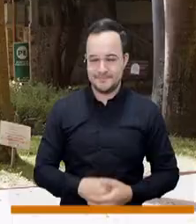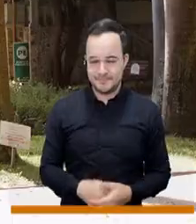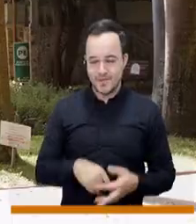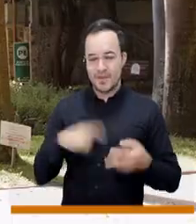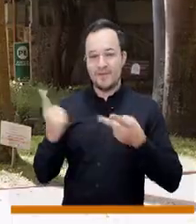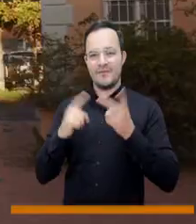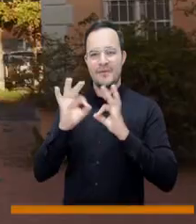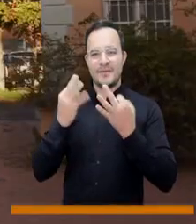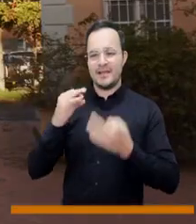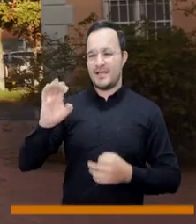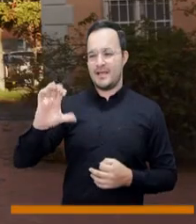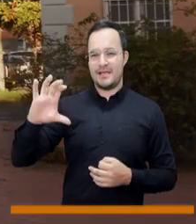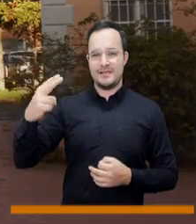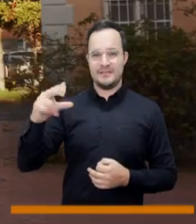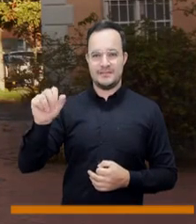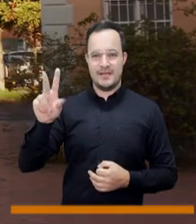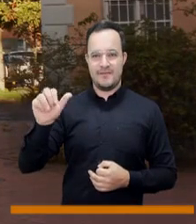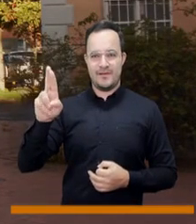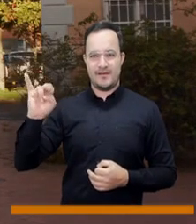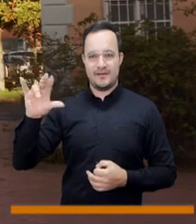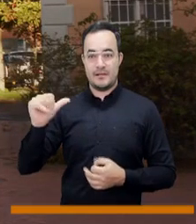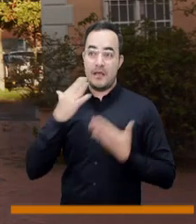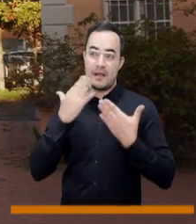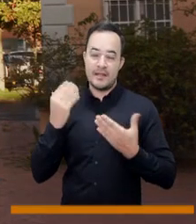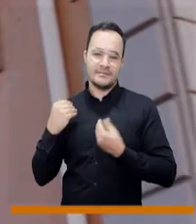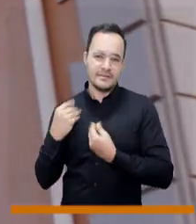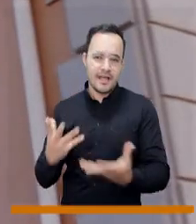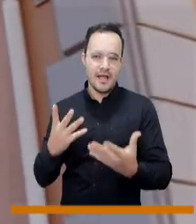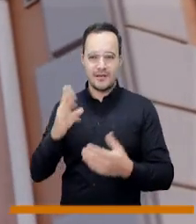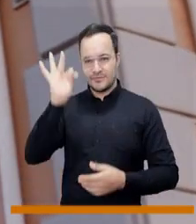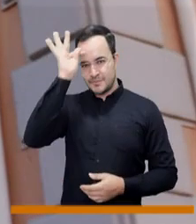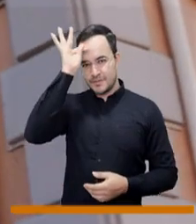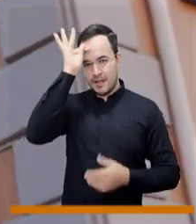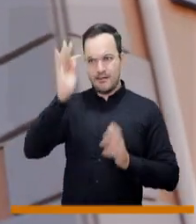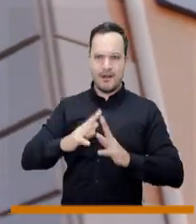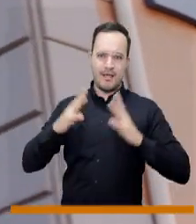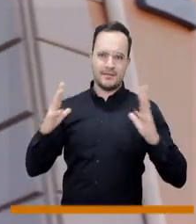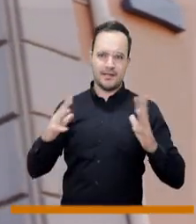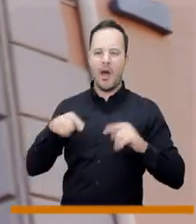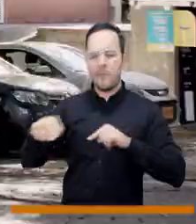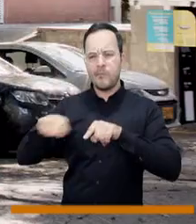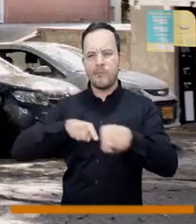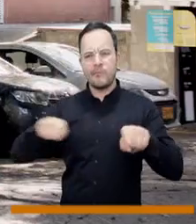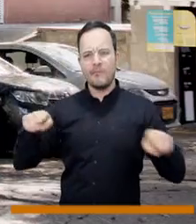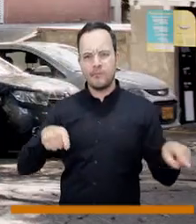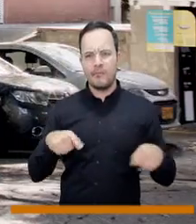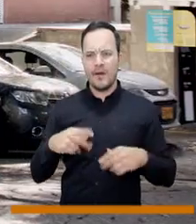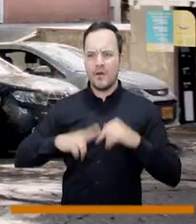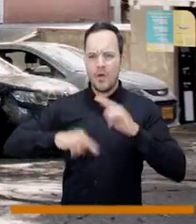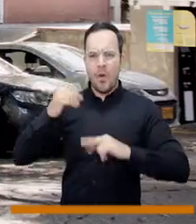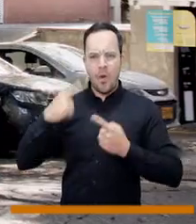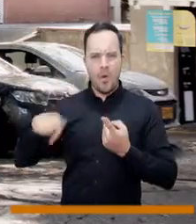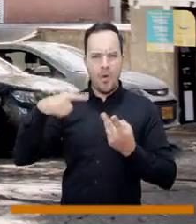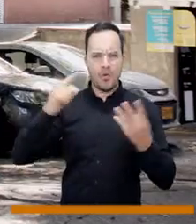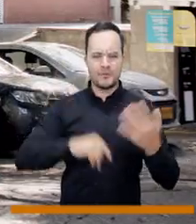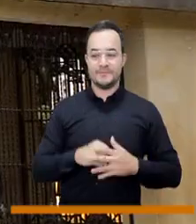La familia Echavarría regaló, por su parte, un gran hospital y otras grandes obras que llevan su nombre.